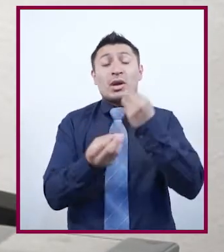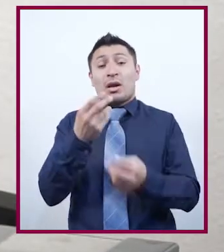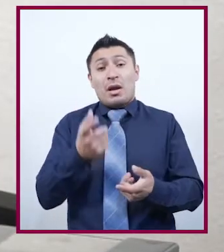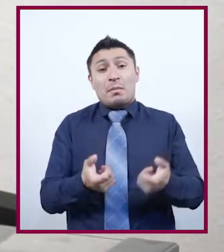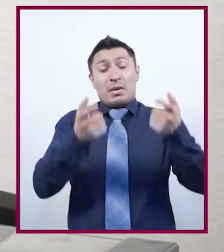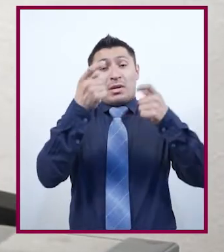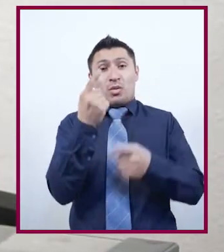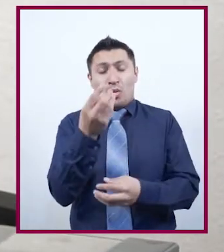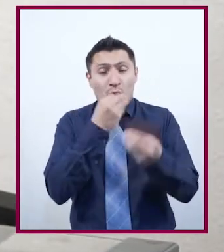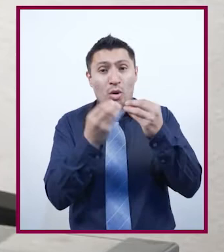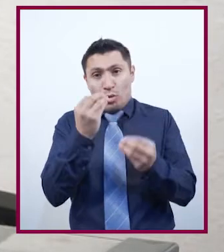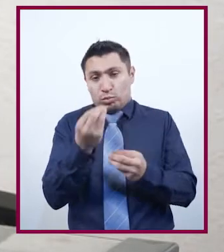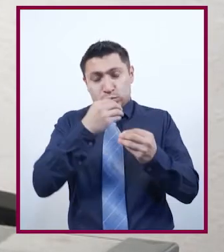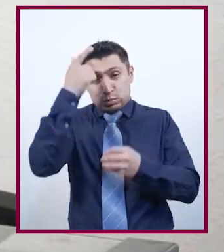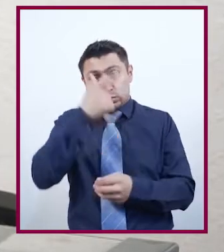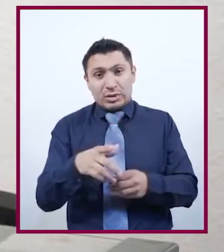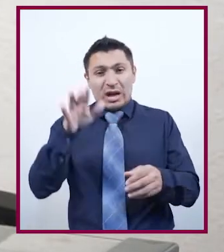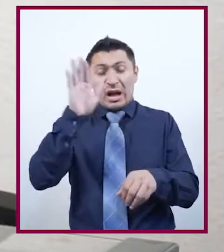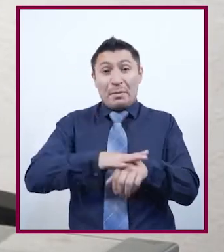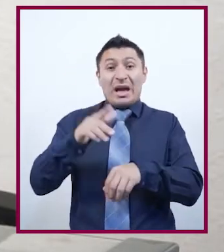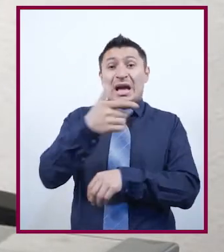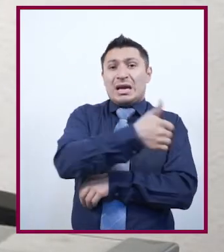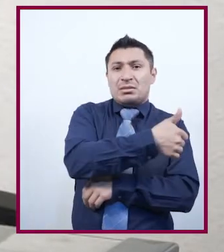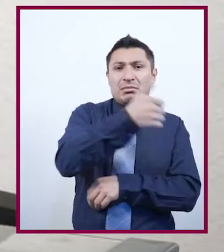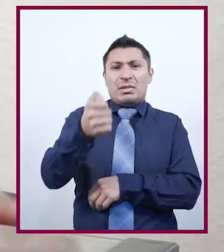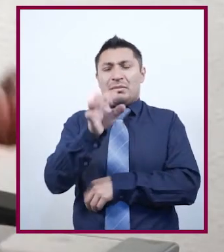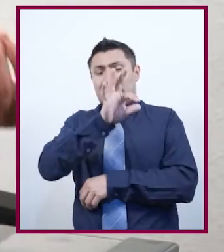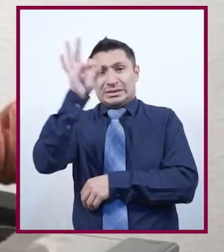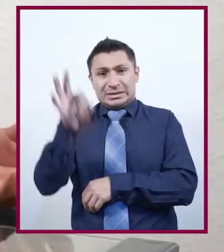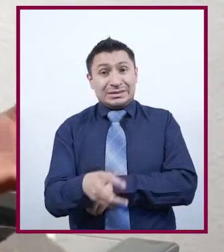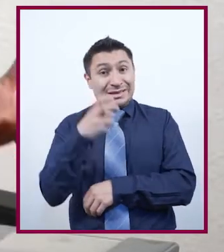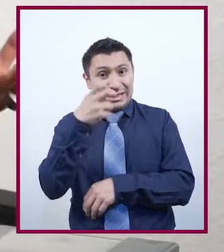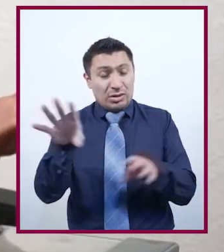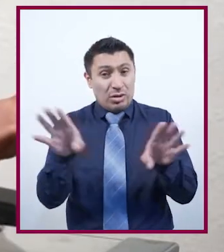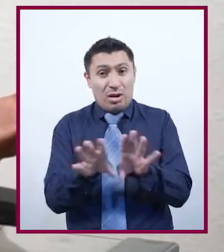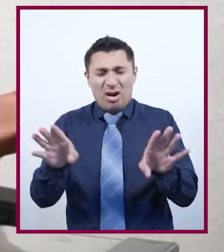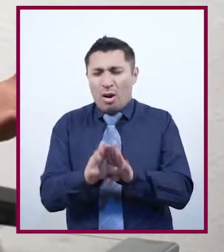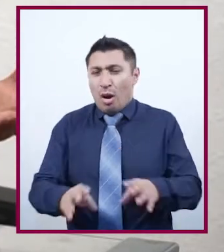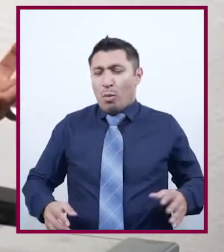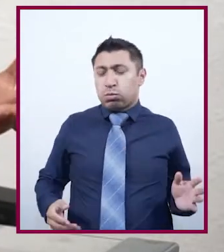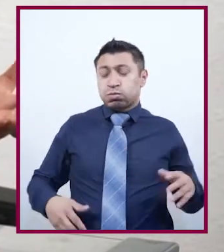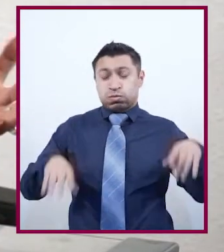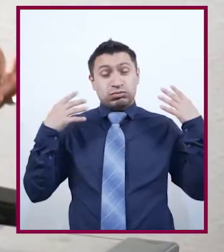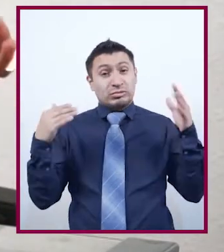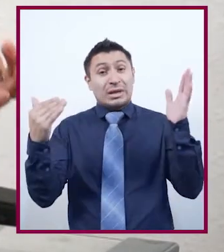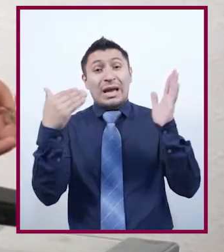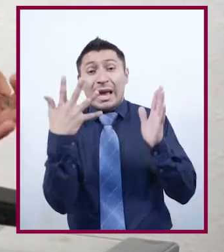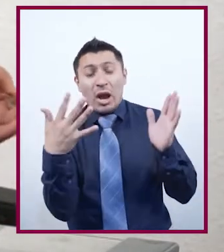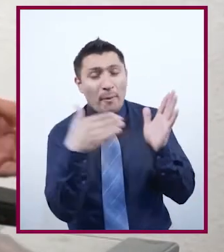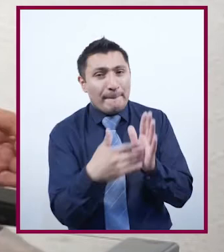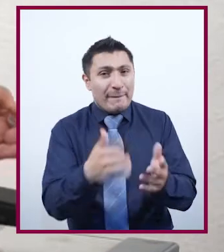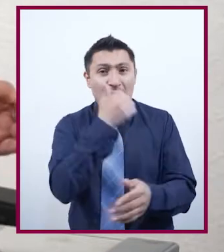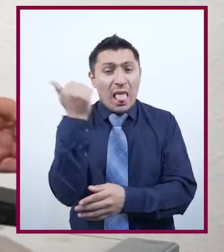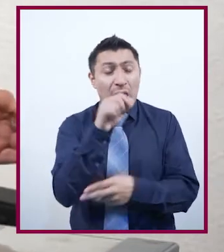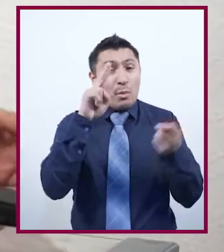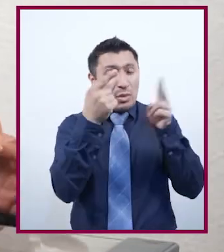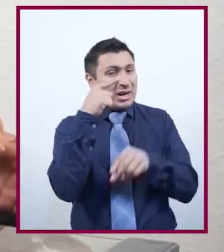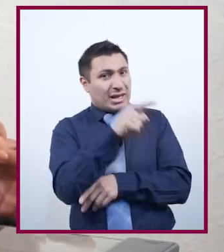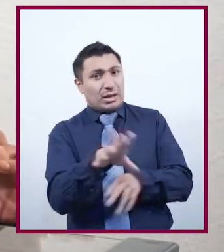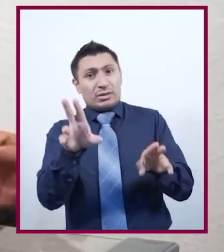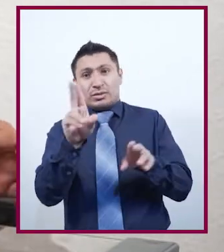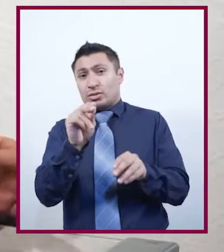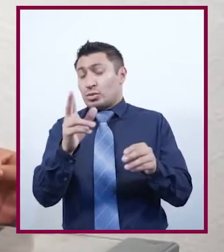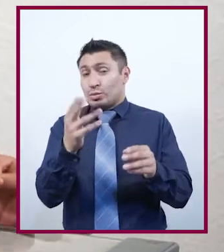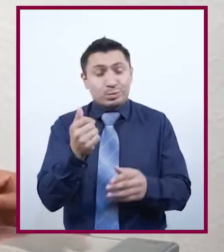valor del ticket por un almuerzo o cena en más de un 600%. Esto provocó que la gran mayoría de los 5.000 estudiantes de esa